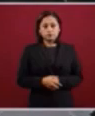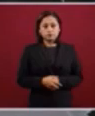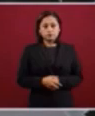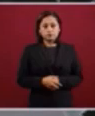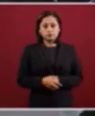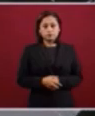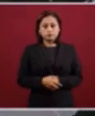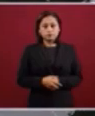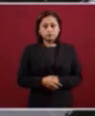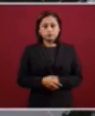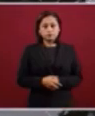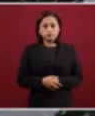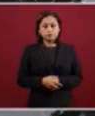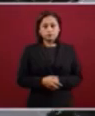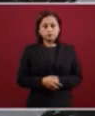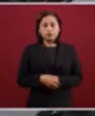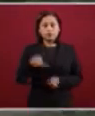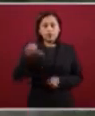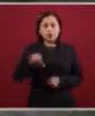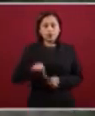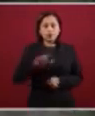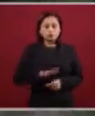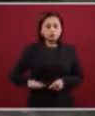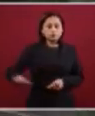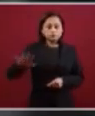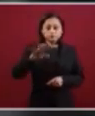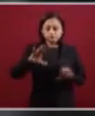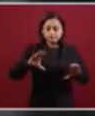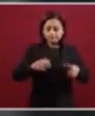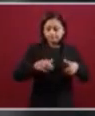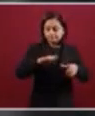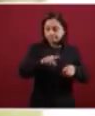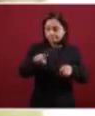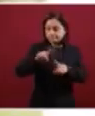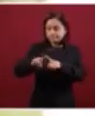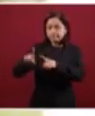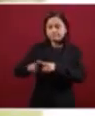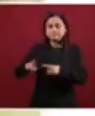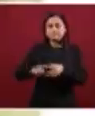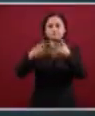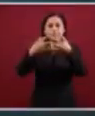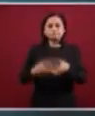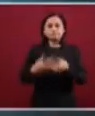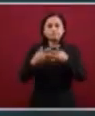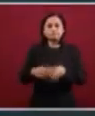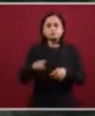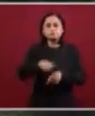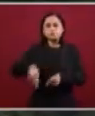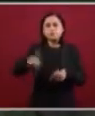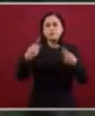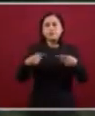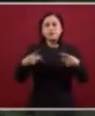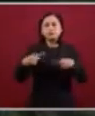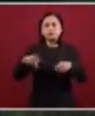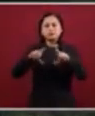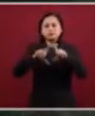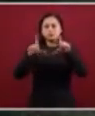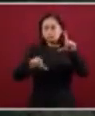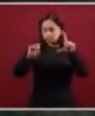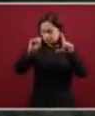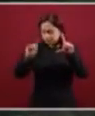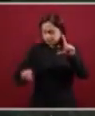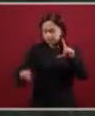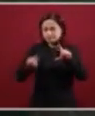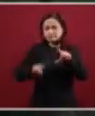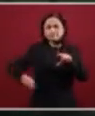Hoy nos acercamos más que nunca. Comunidades, industrias y personas del sureste de México unirán sus fuerzas para